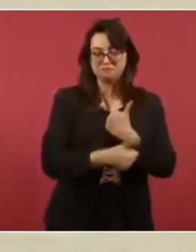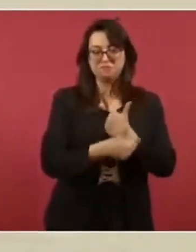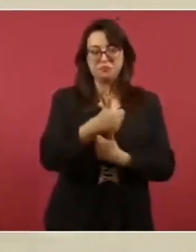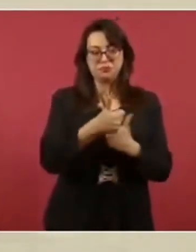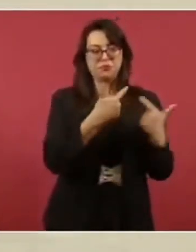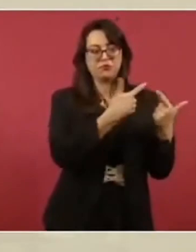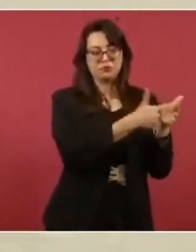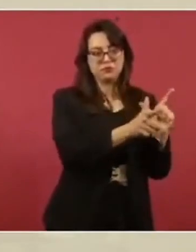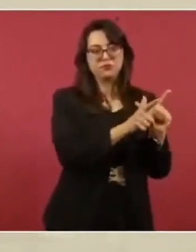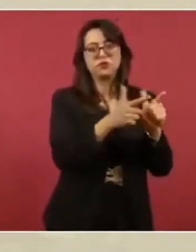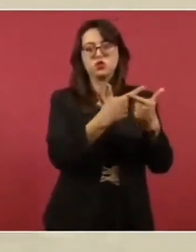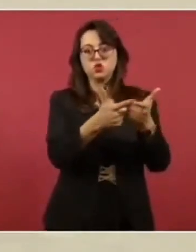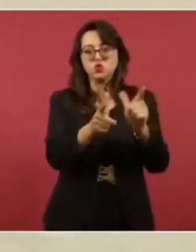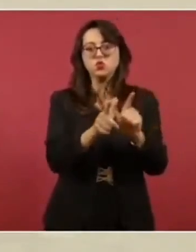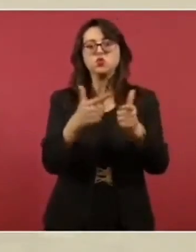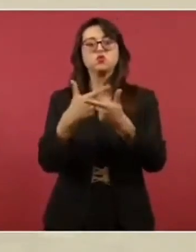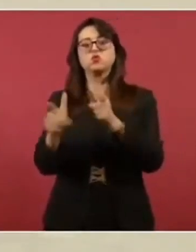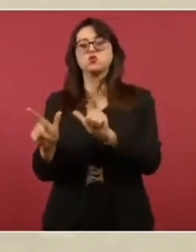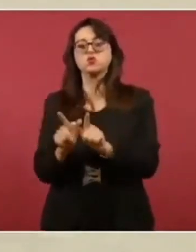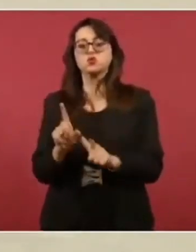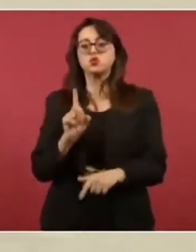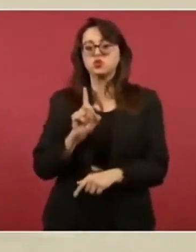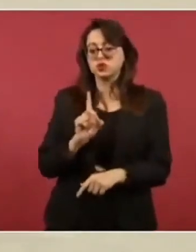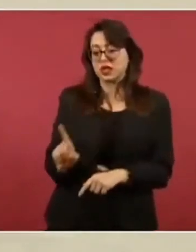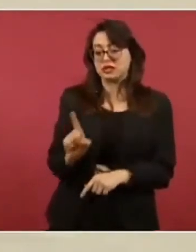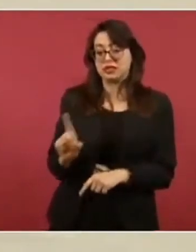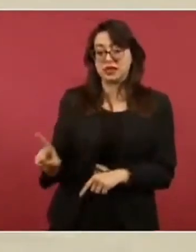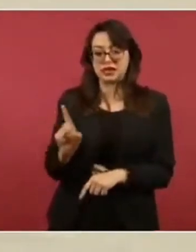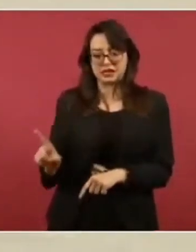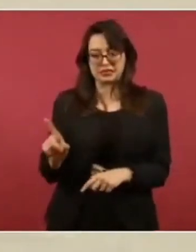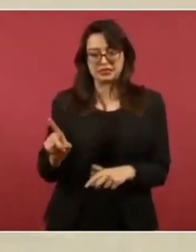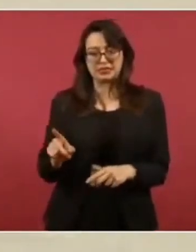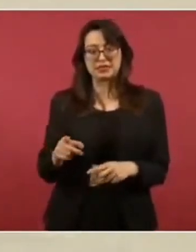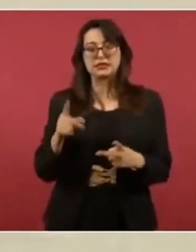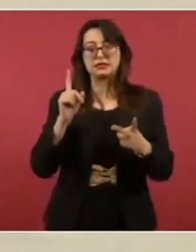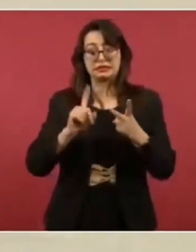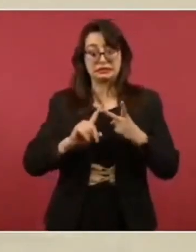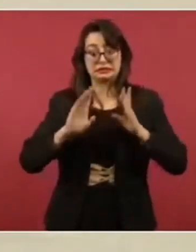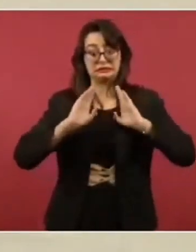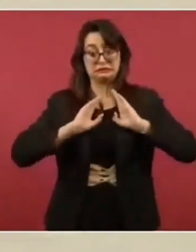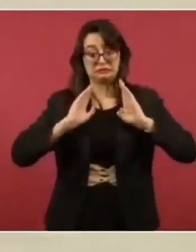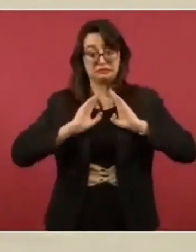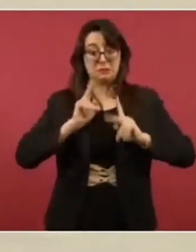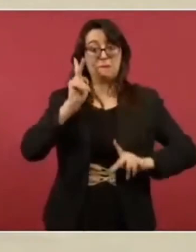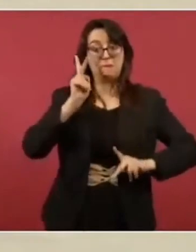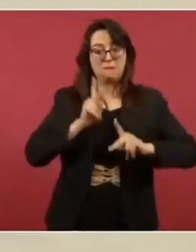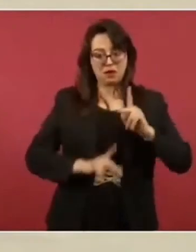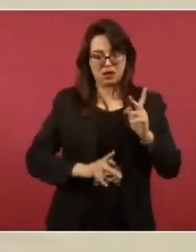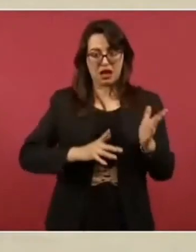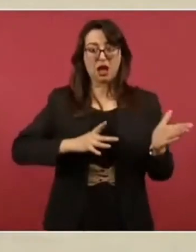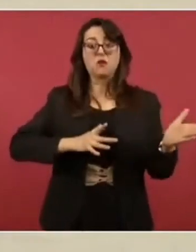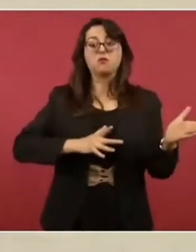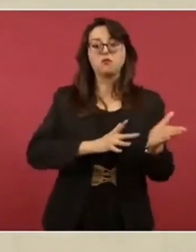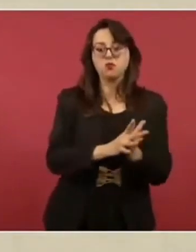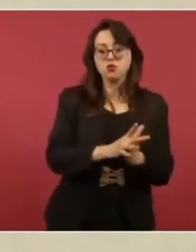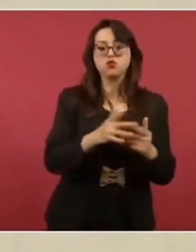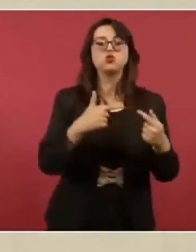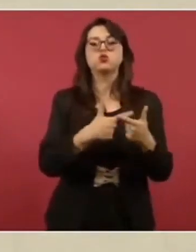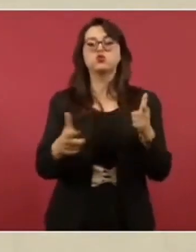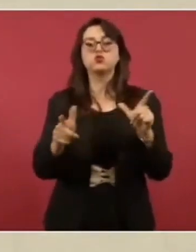grupos de derecha y de un sector del ejército. Incluso el PAN,